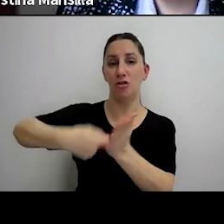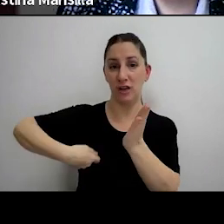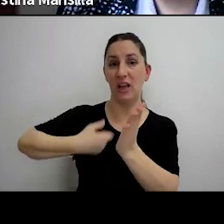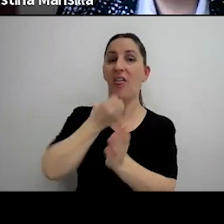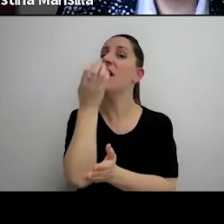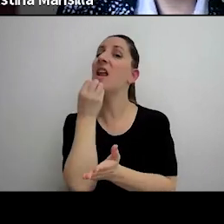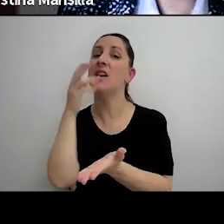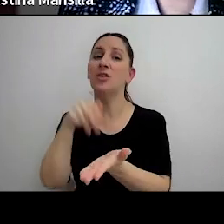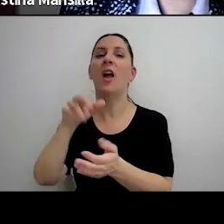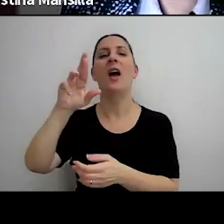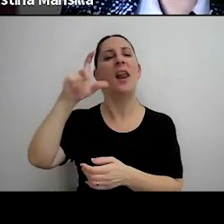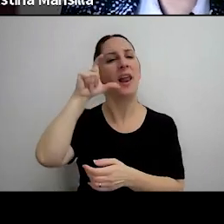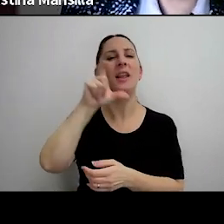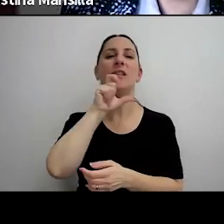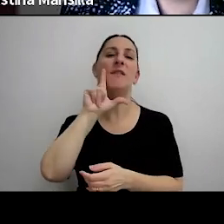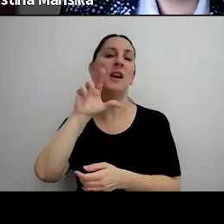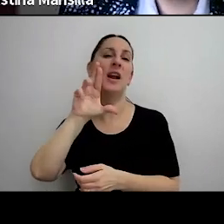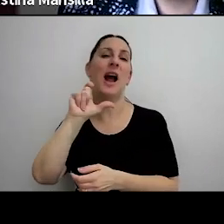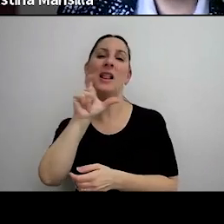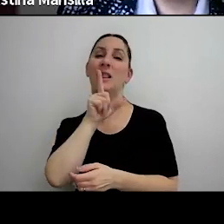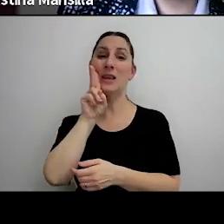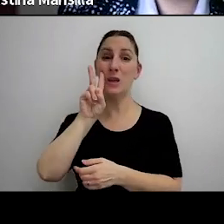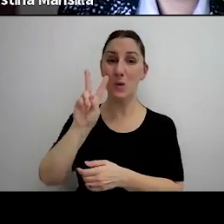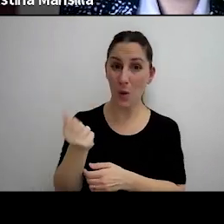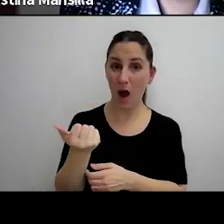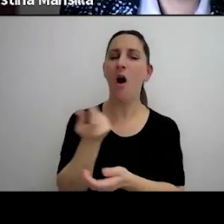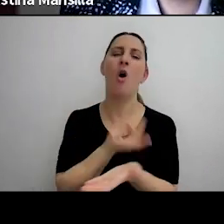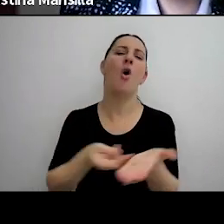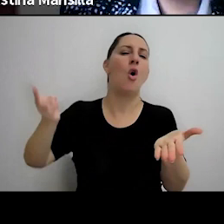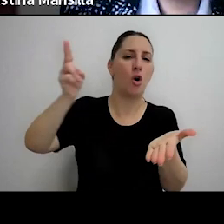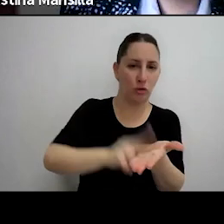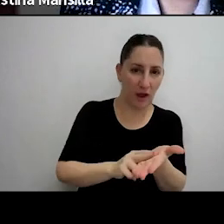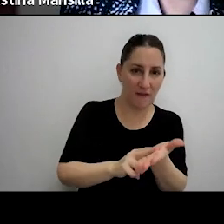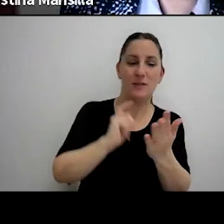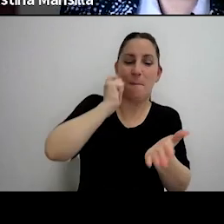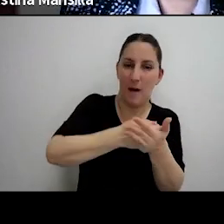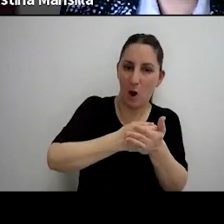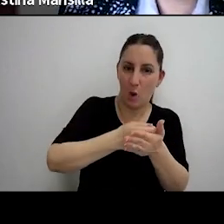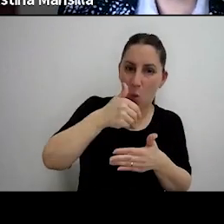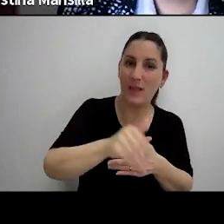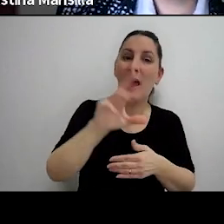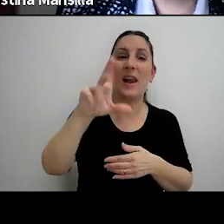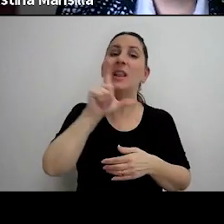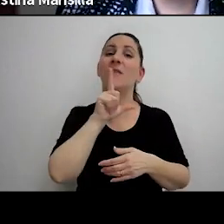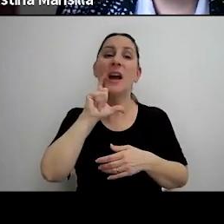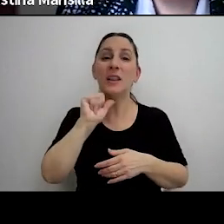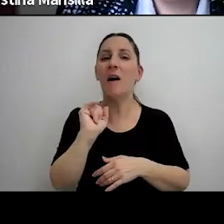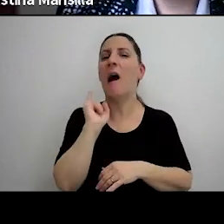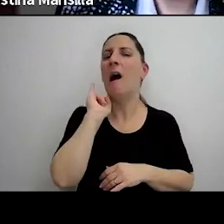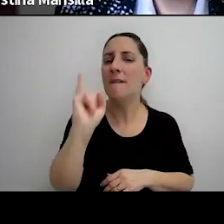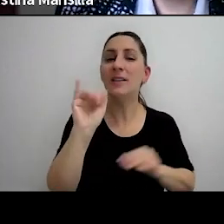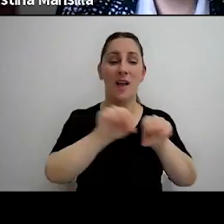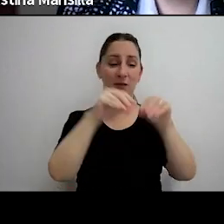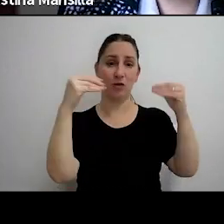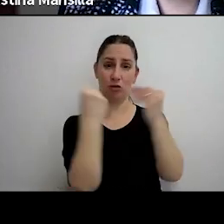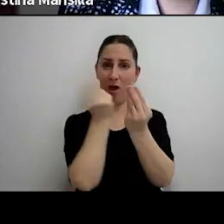rectificativa, deberá volver a efectuar la rectificativa con el pago a cuenta, denunciando la nómina completa,